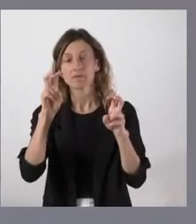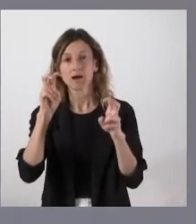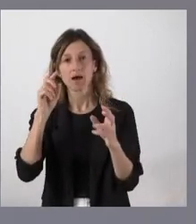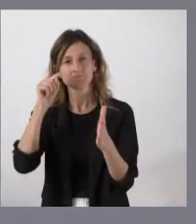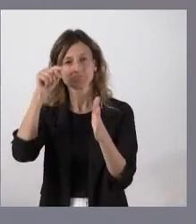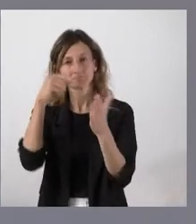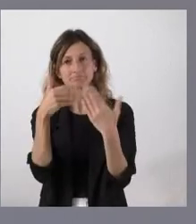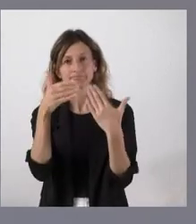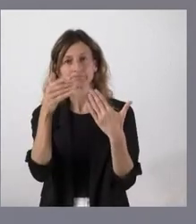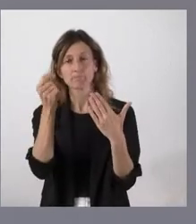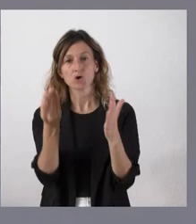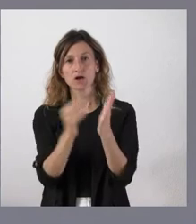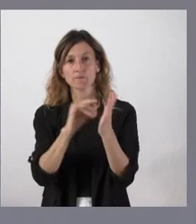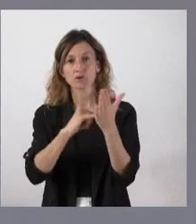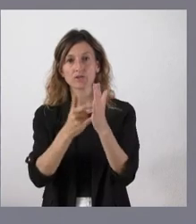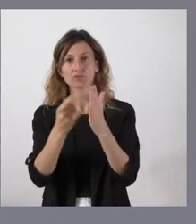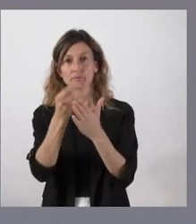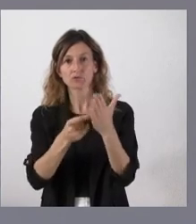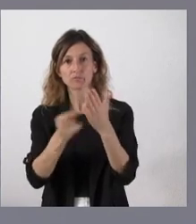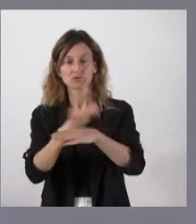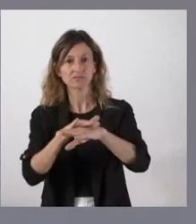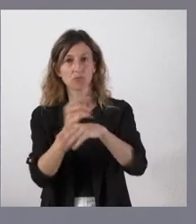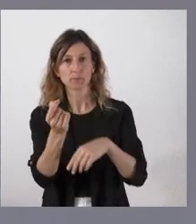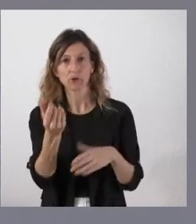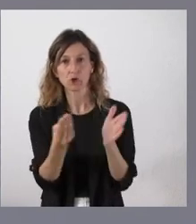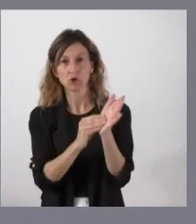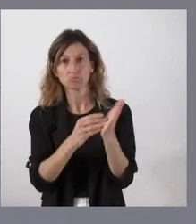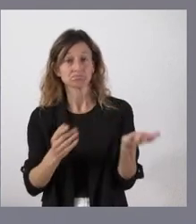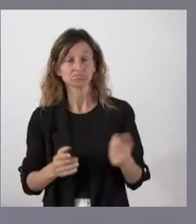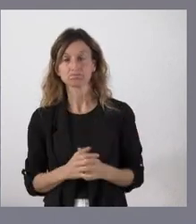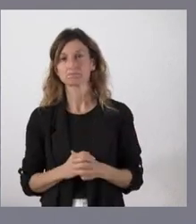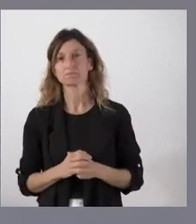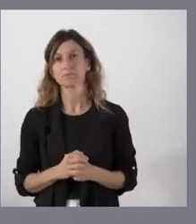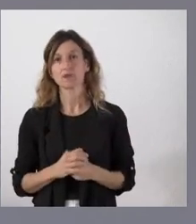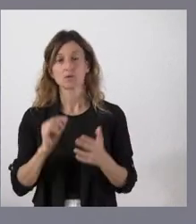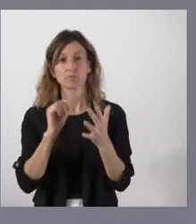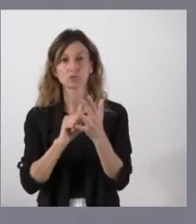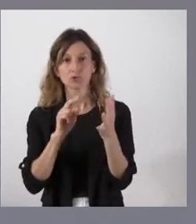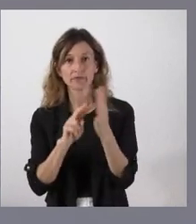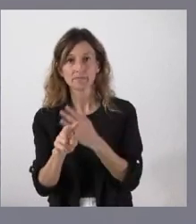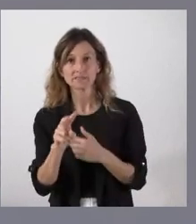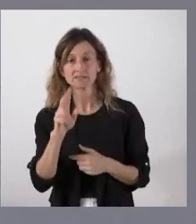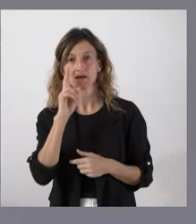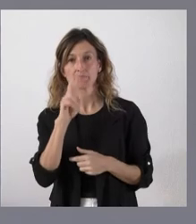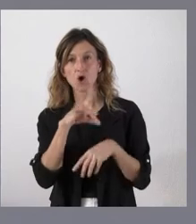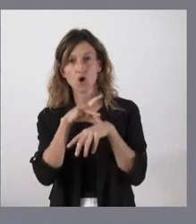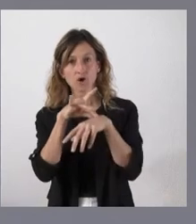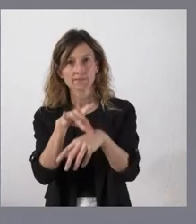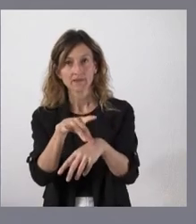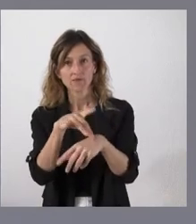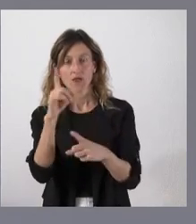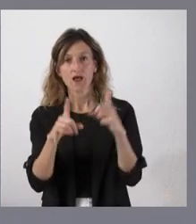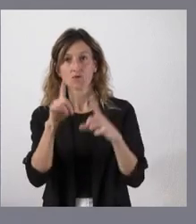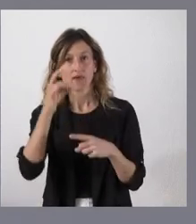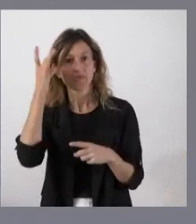hincapié en ese proyecto de presupuestos del Estado. Me parece que, desde ese punto de vista, quizás no están bien orientadas a alguna de estas